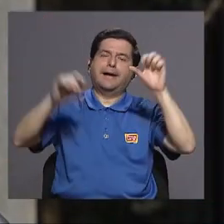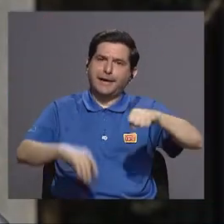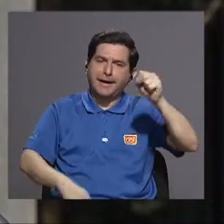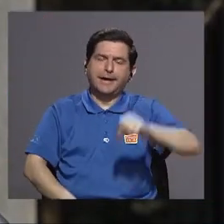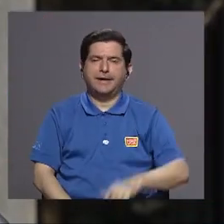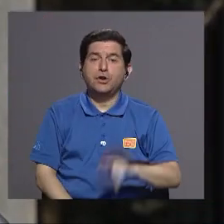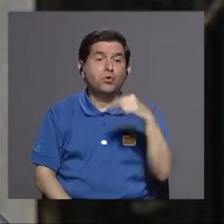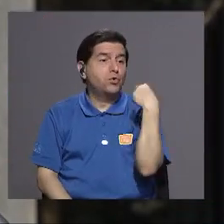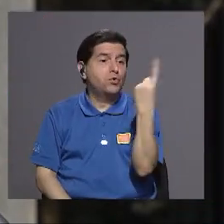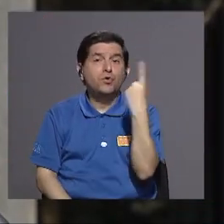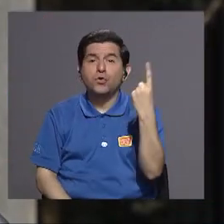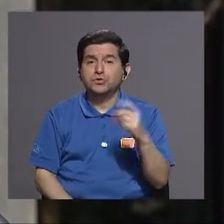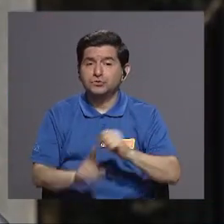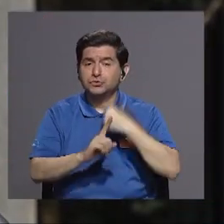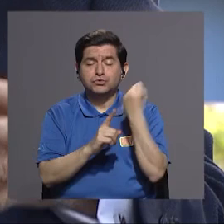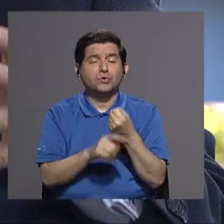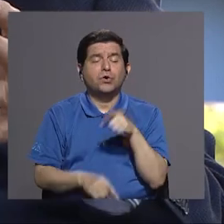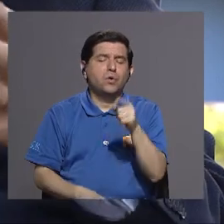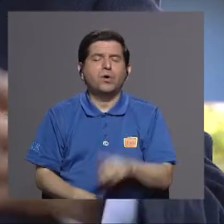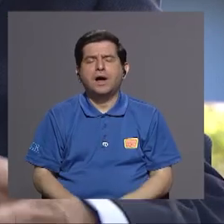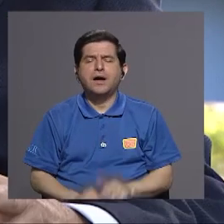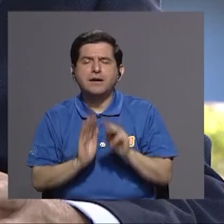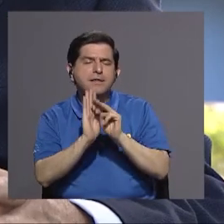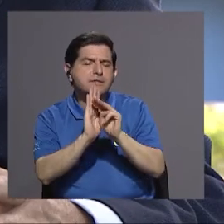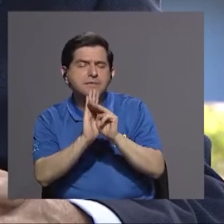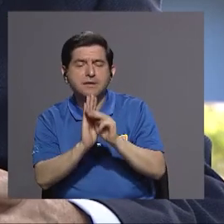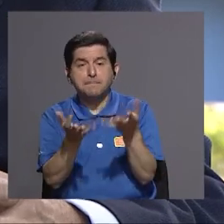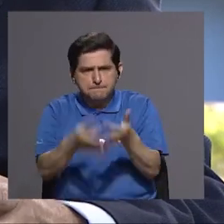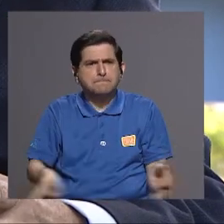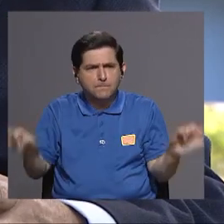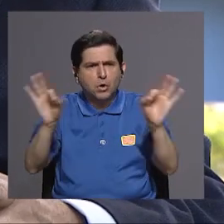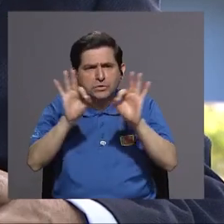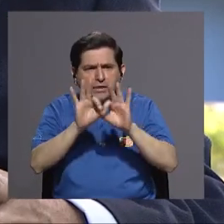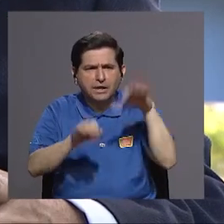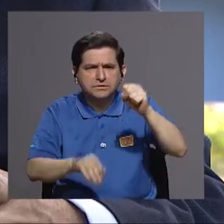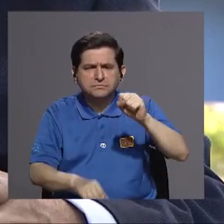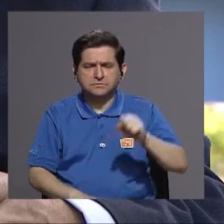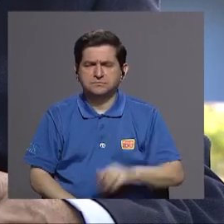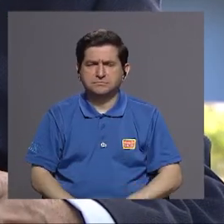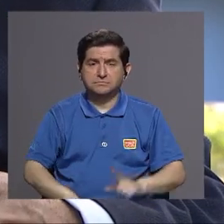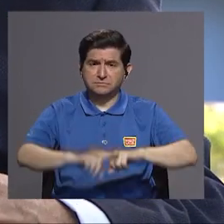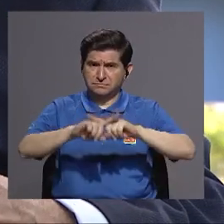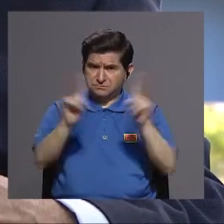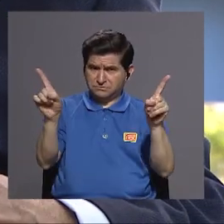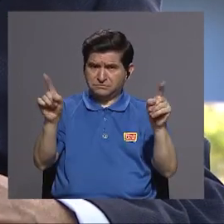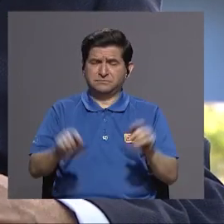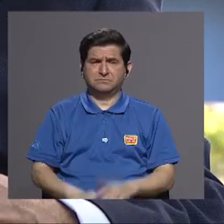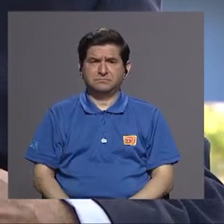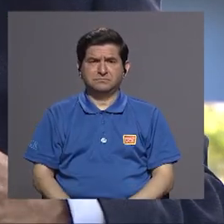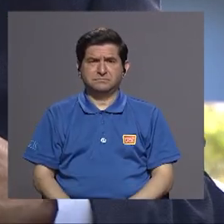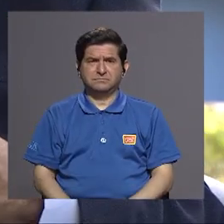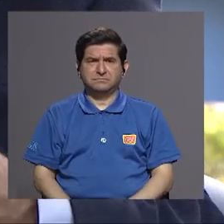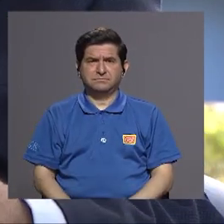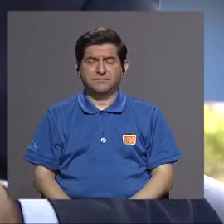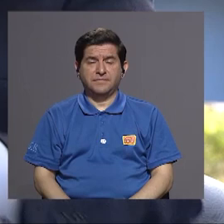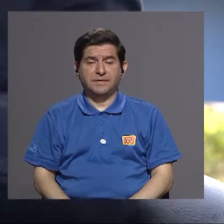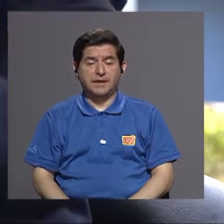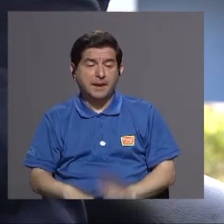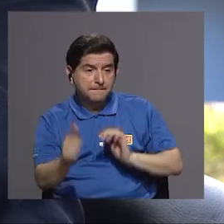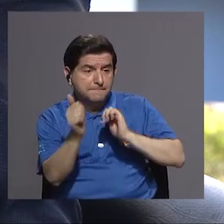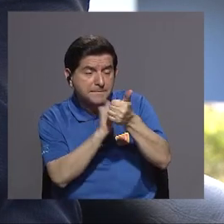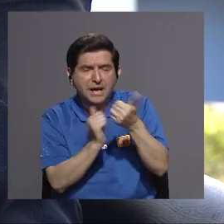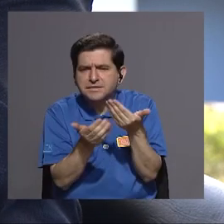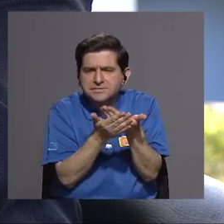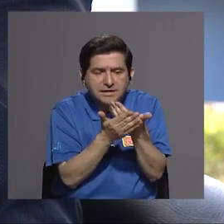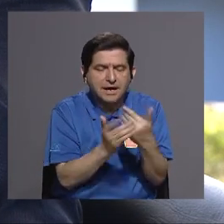no sólo las cosas de simulación que son muy importantes verdad desde luego pero es que trasciende la